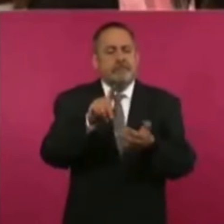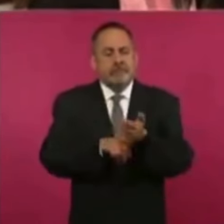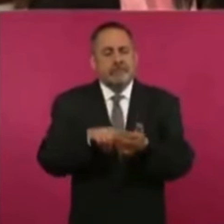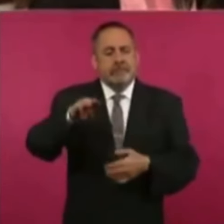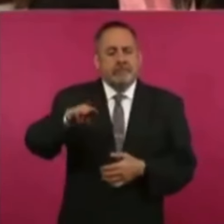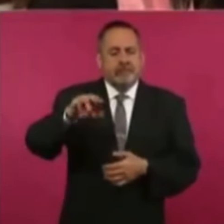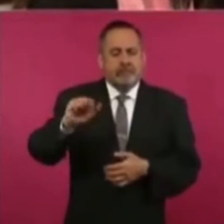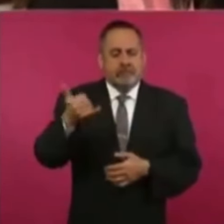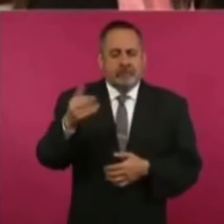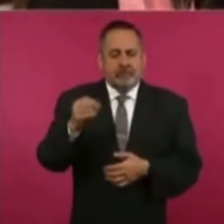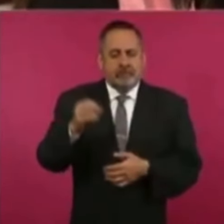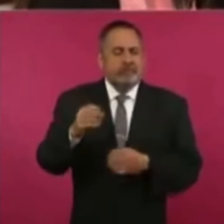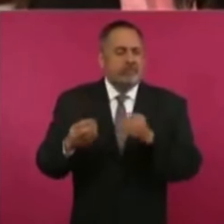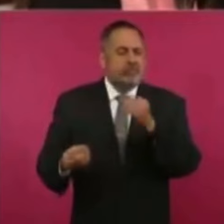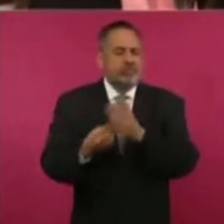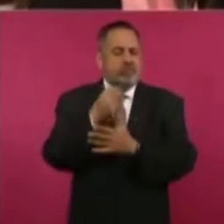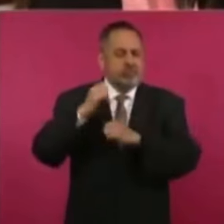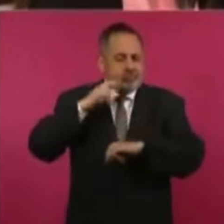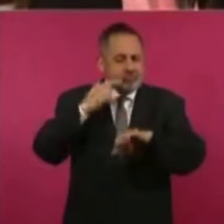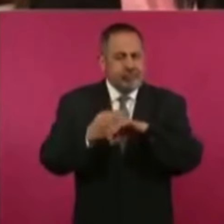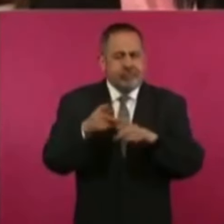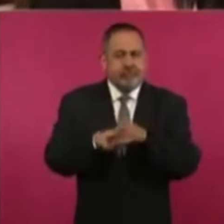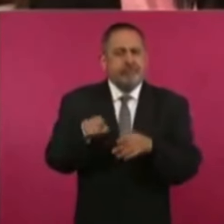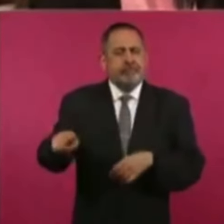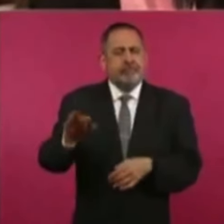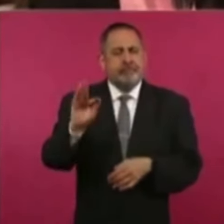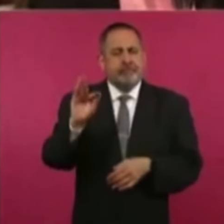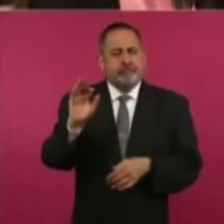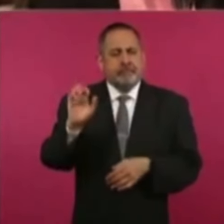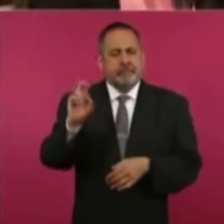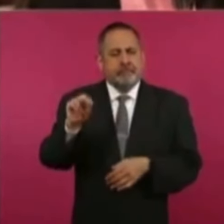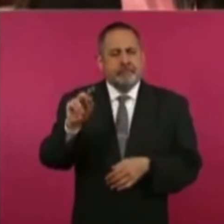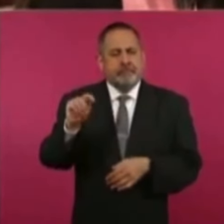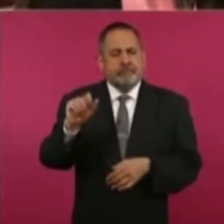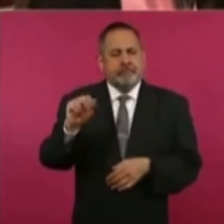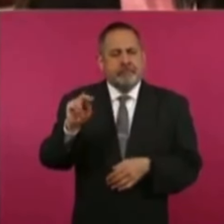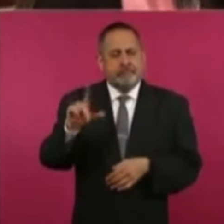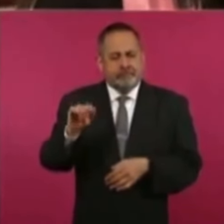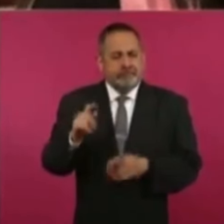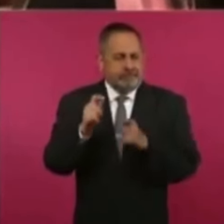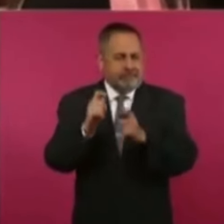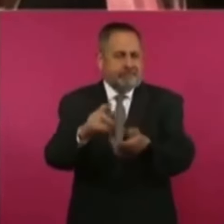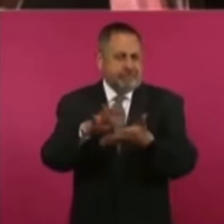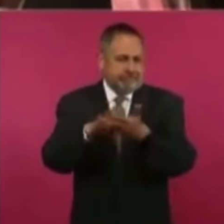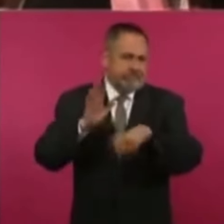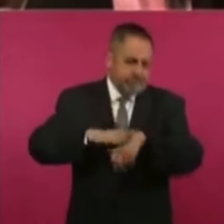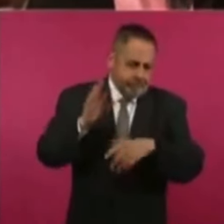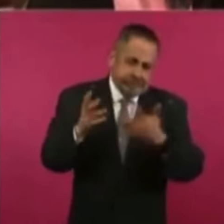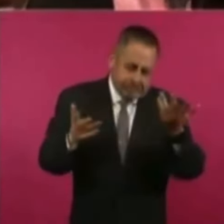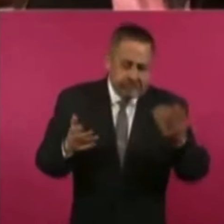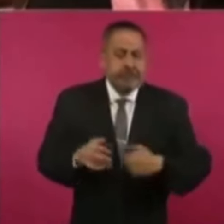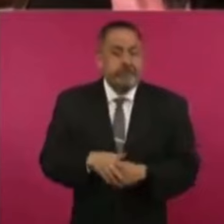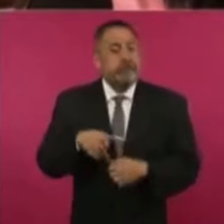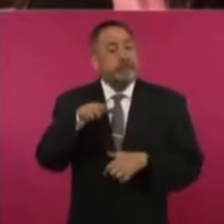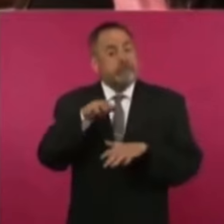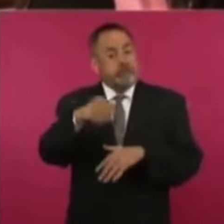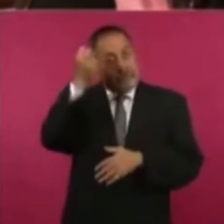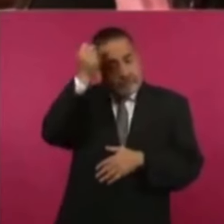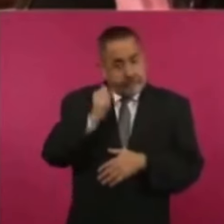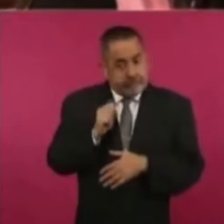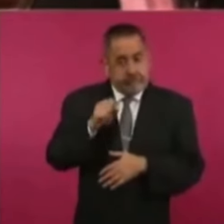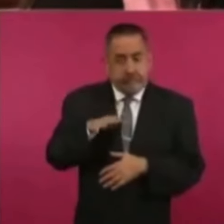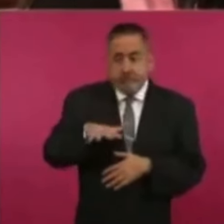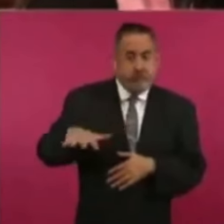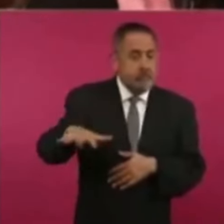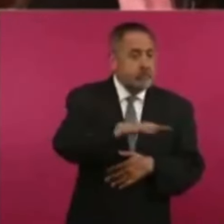con nuevos cargos por el tema del tráfico del fentanilo. Entonces, esta situación en Sinaloa, el resguardo